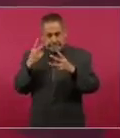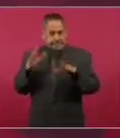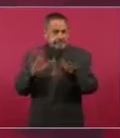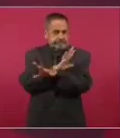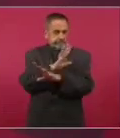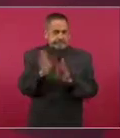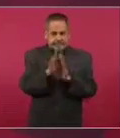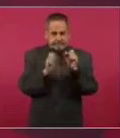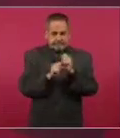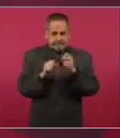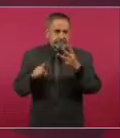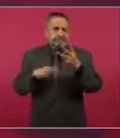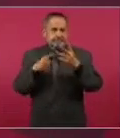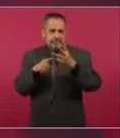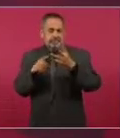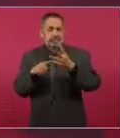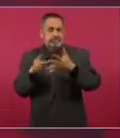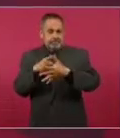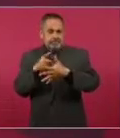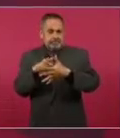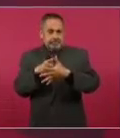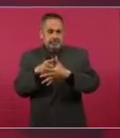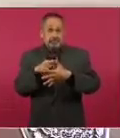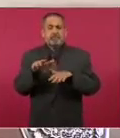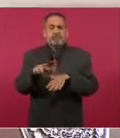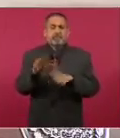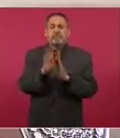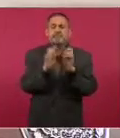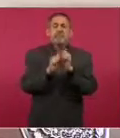pero vienen otras sociales.